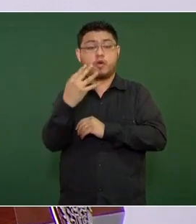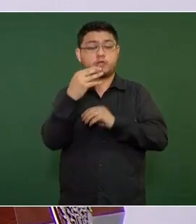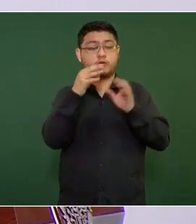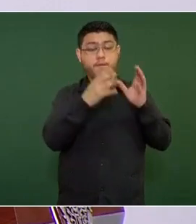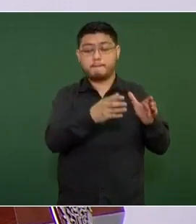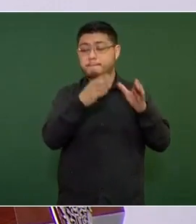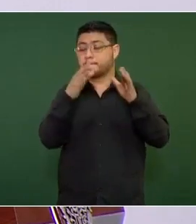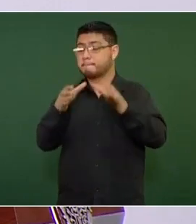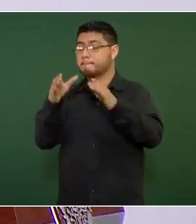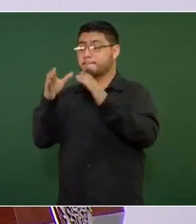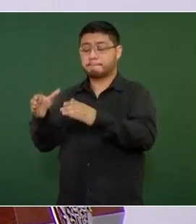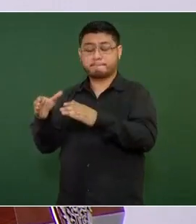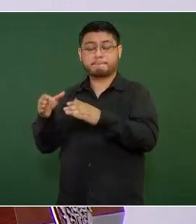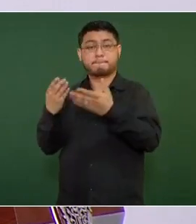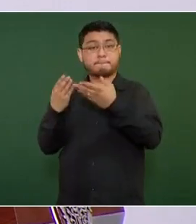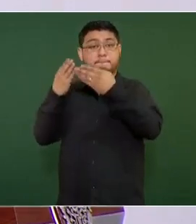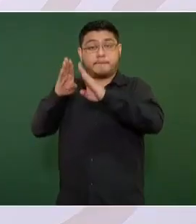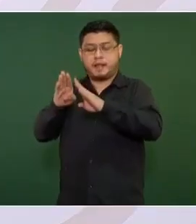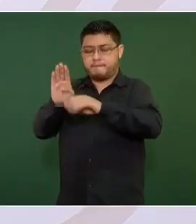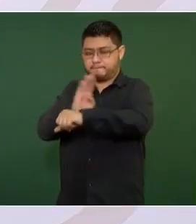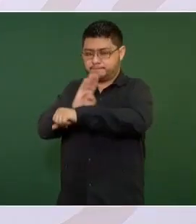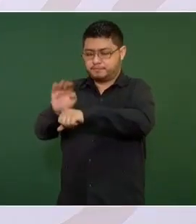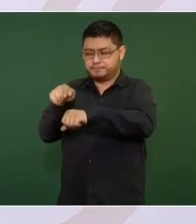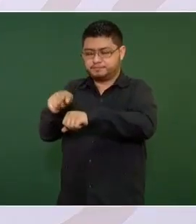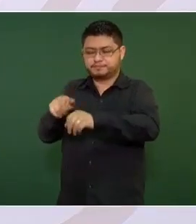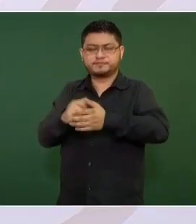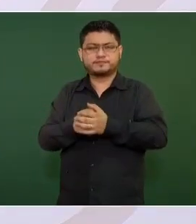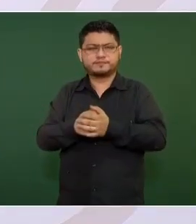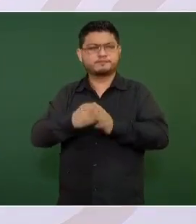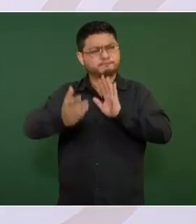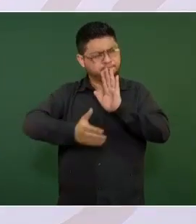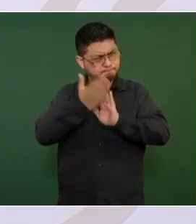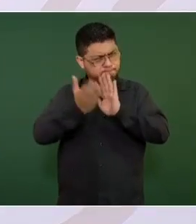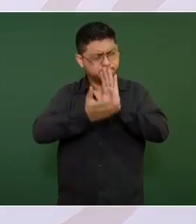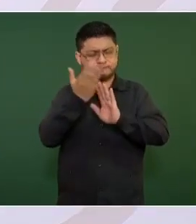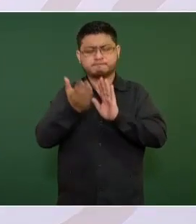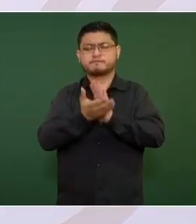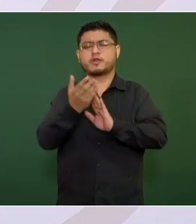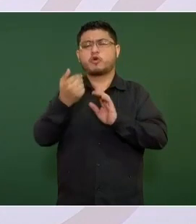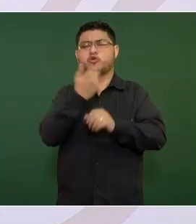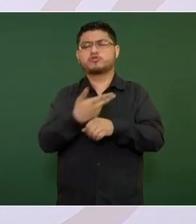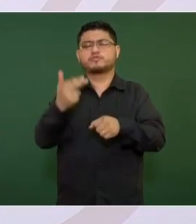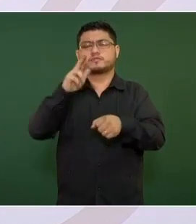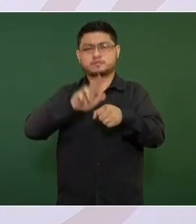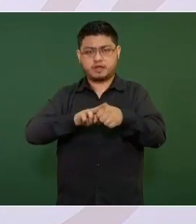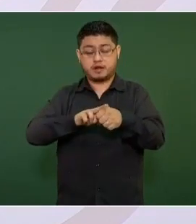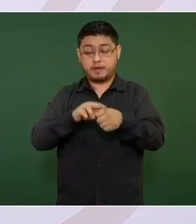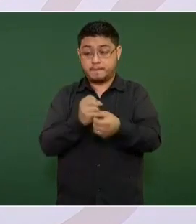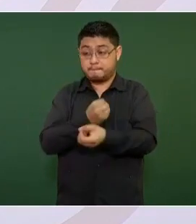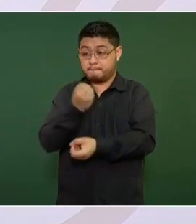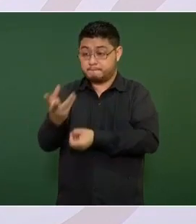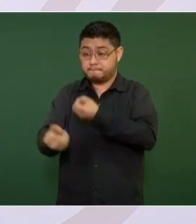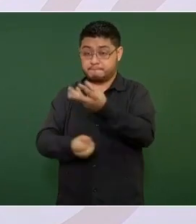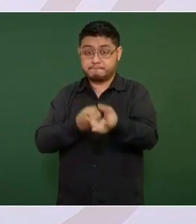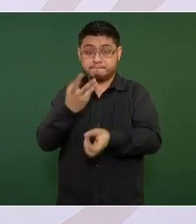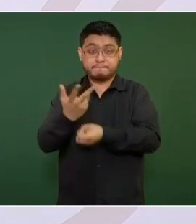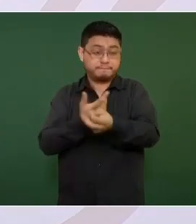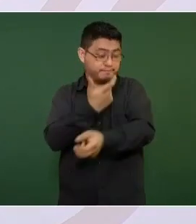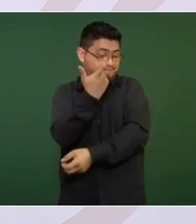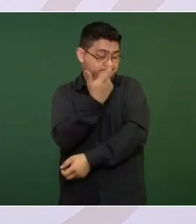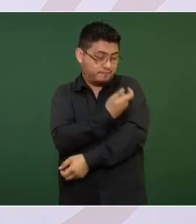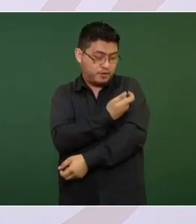del Bienestar, en la edificación de hospitales, distribución y aplicación de